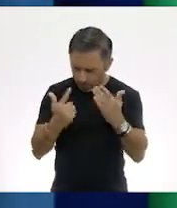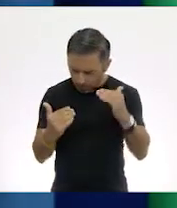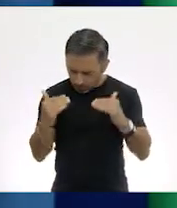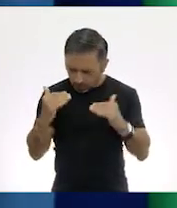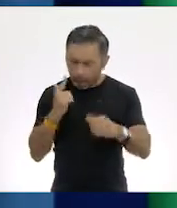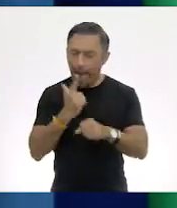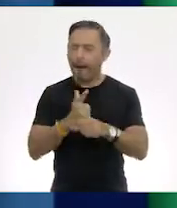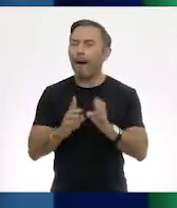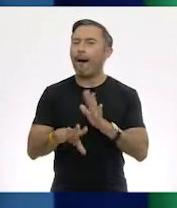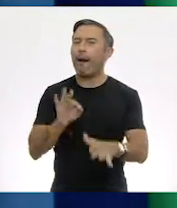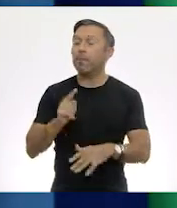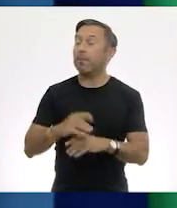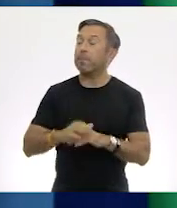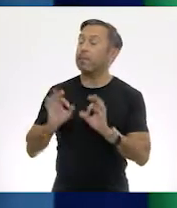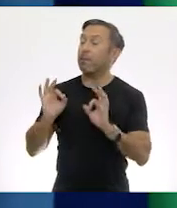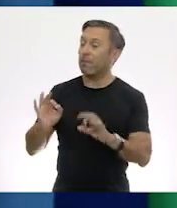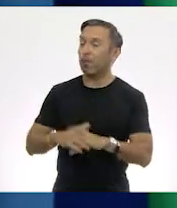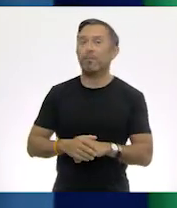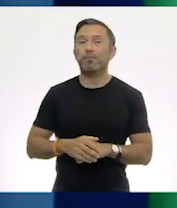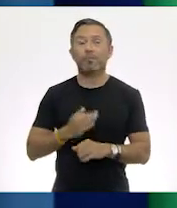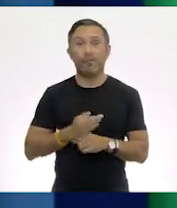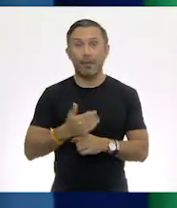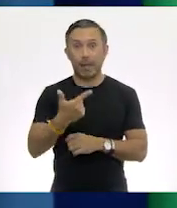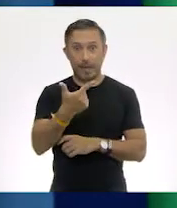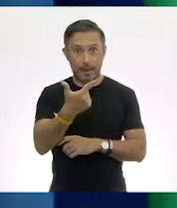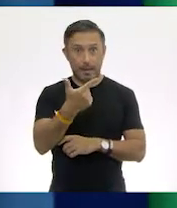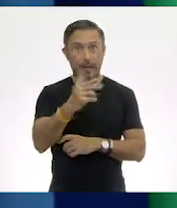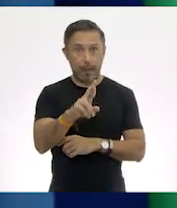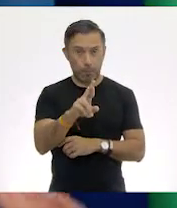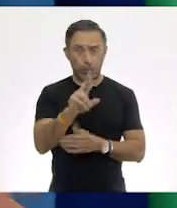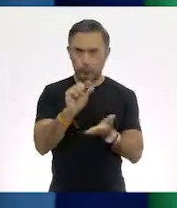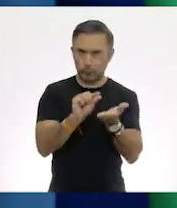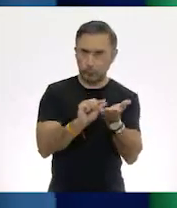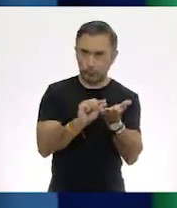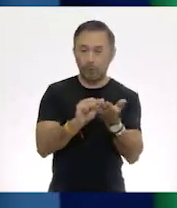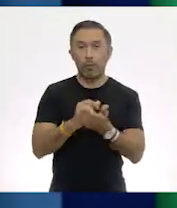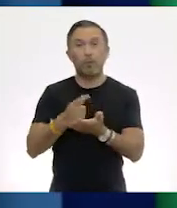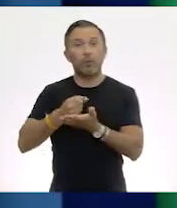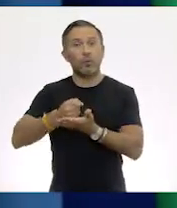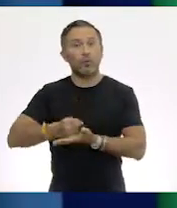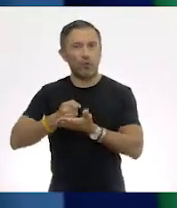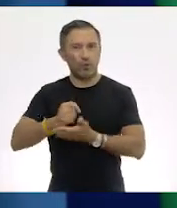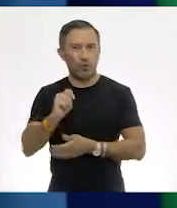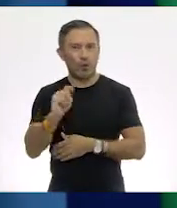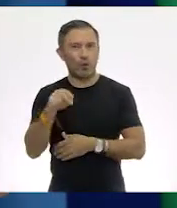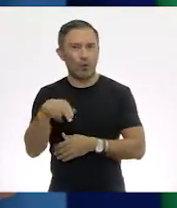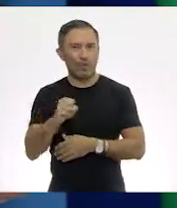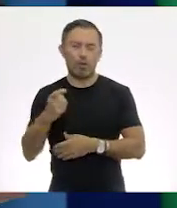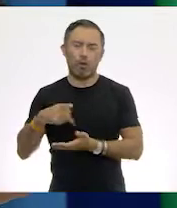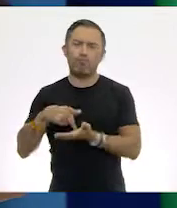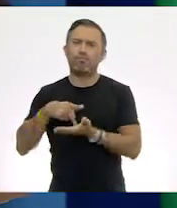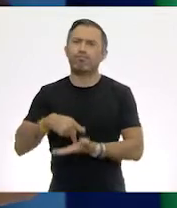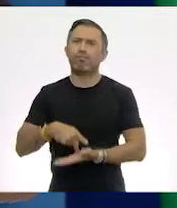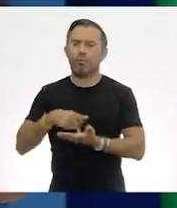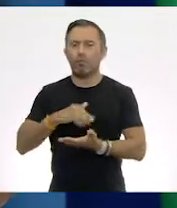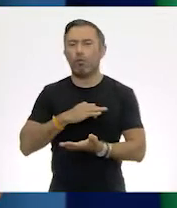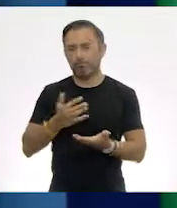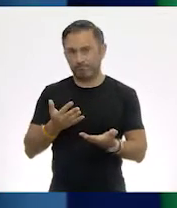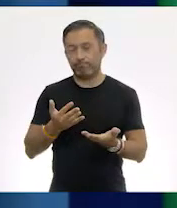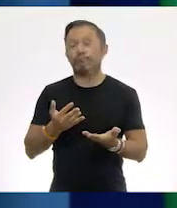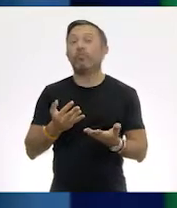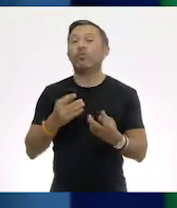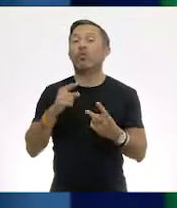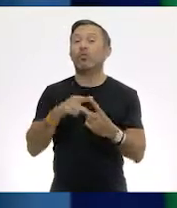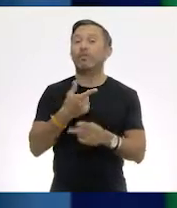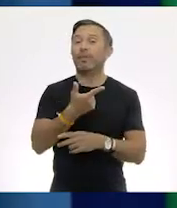reconoceremos el gramo y la tonelada como unidades de medida de peso y vamos a deducir también su